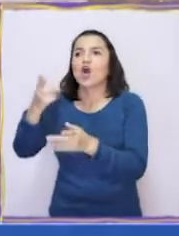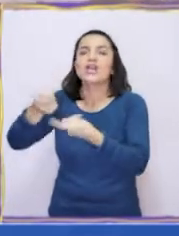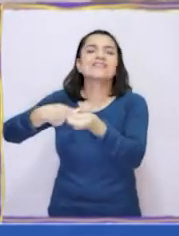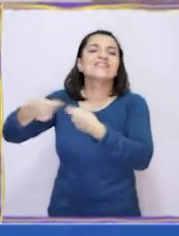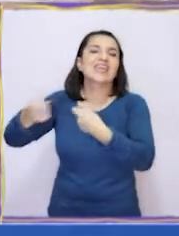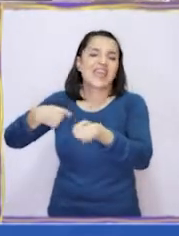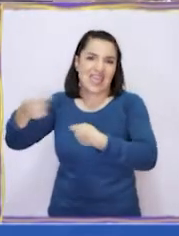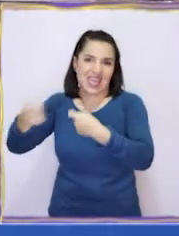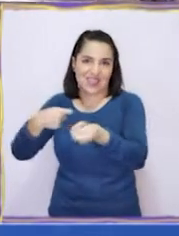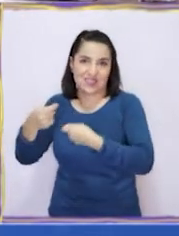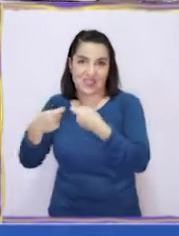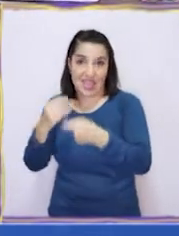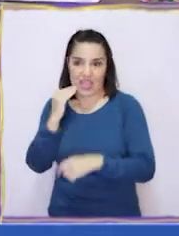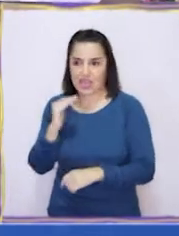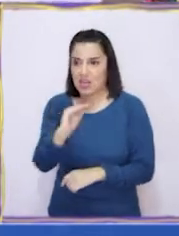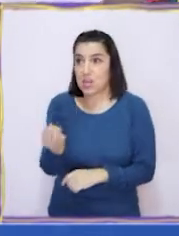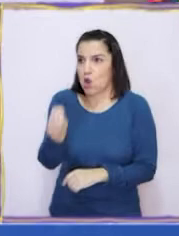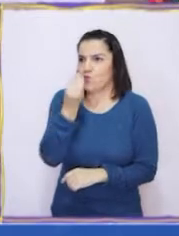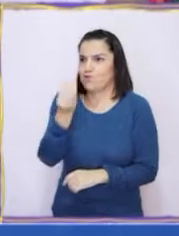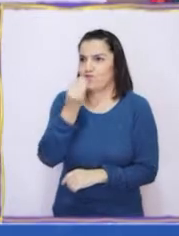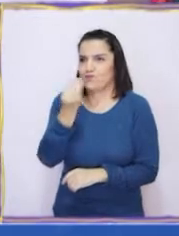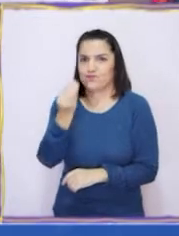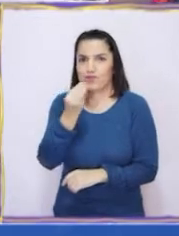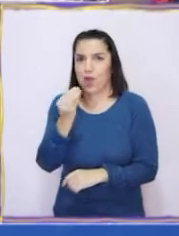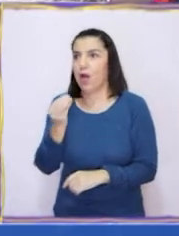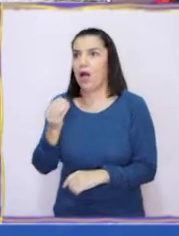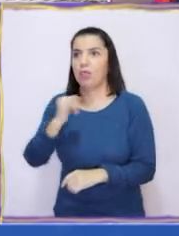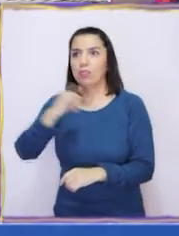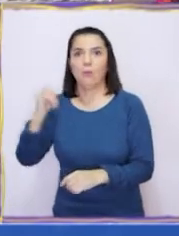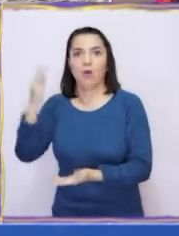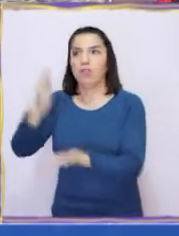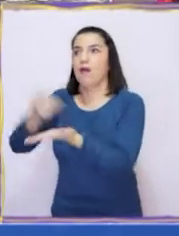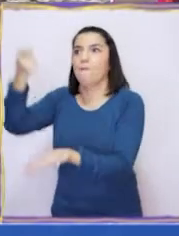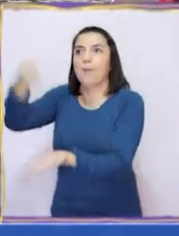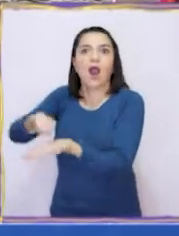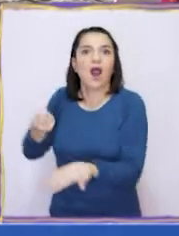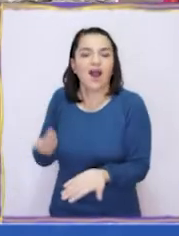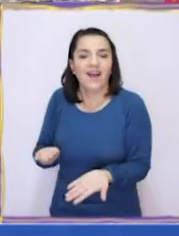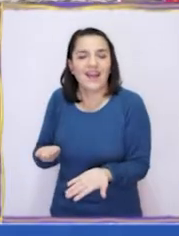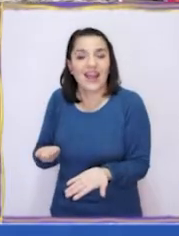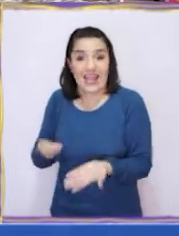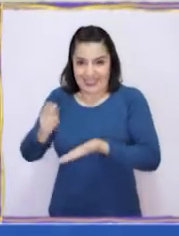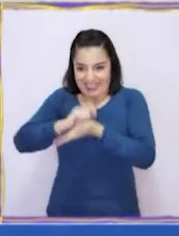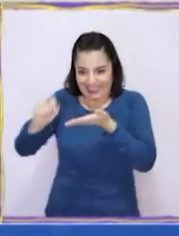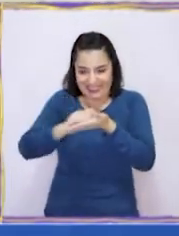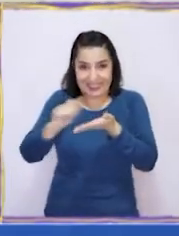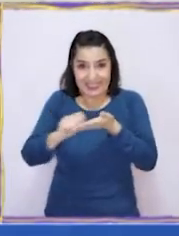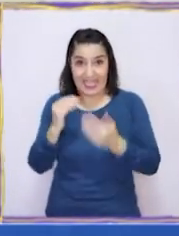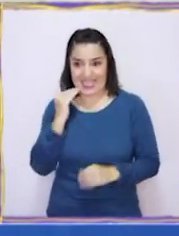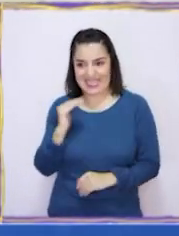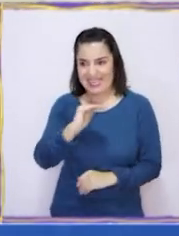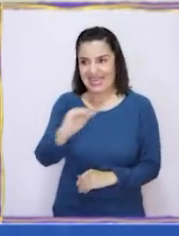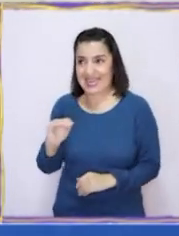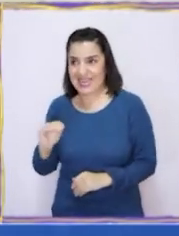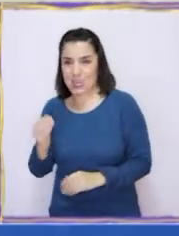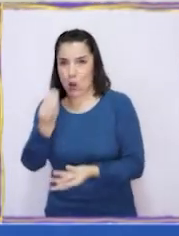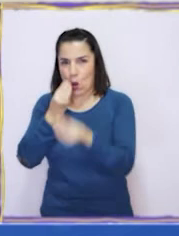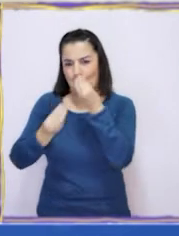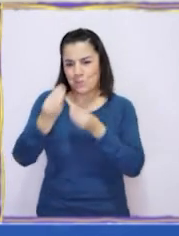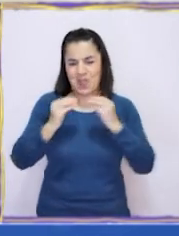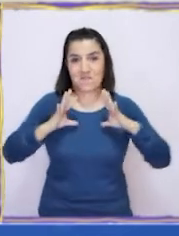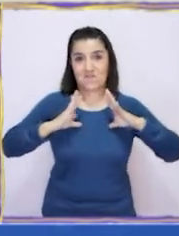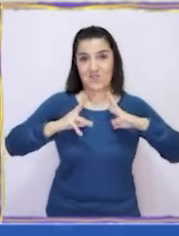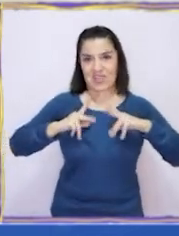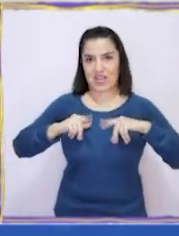los niños comenzaron a comer les fueron a cobrar lo consumido? ¡Oh! ¡Escribámoslo! Mientras los niños